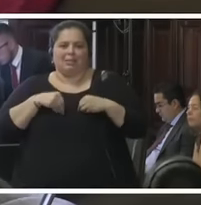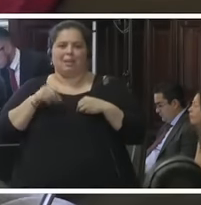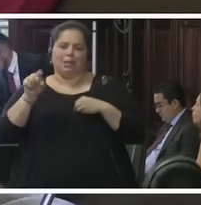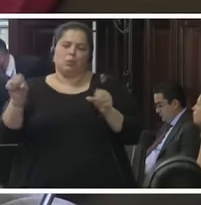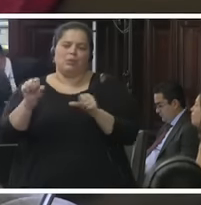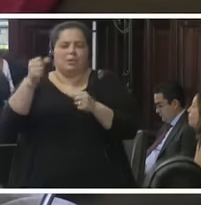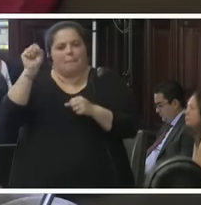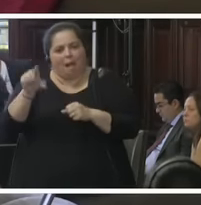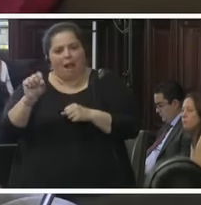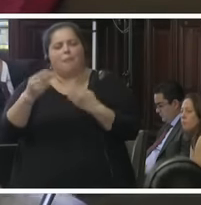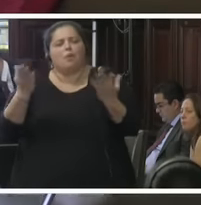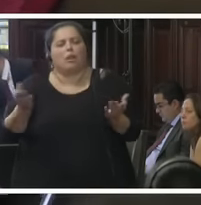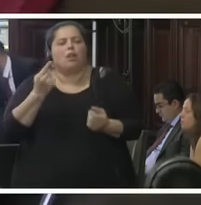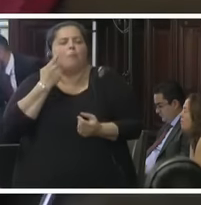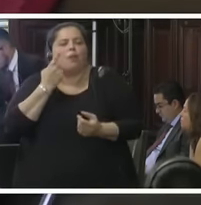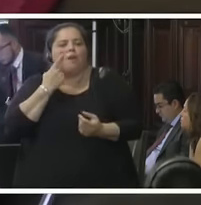probamos cosas así?